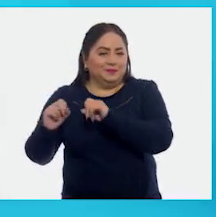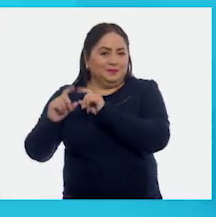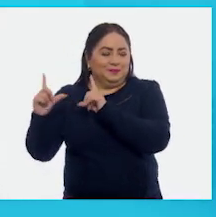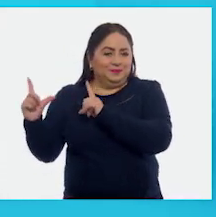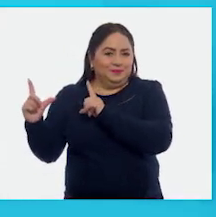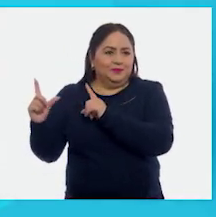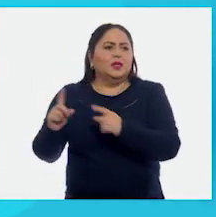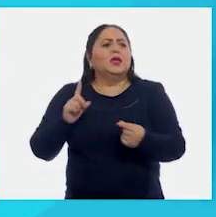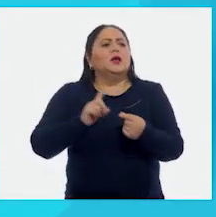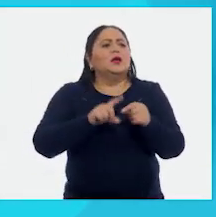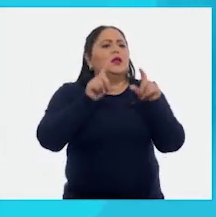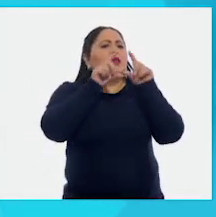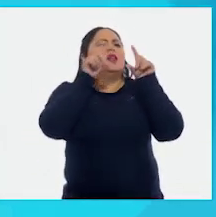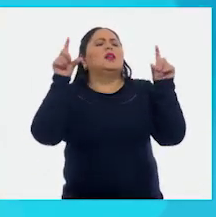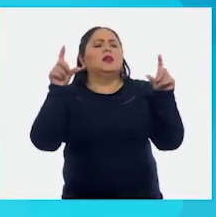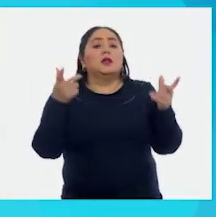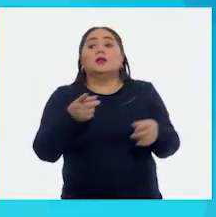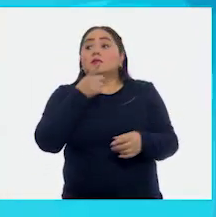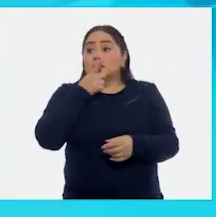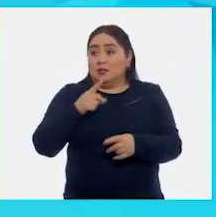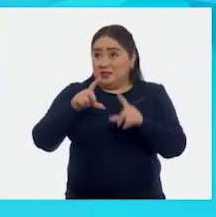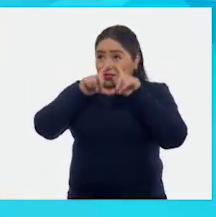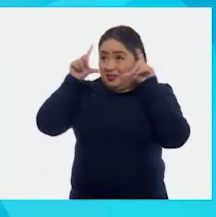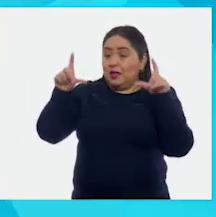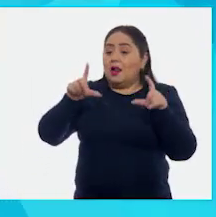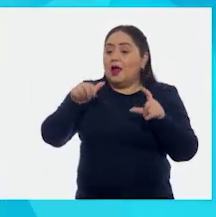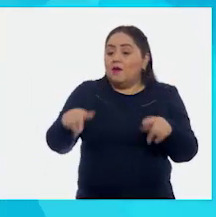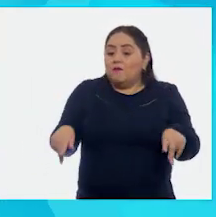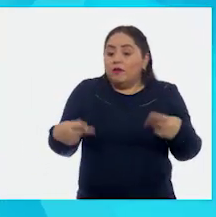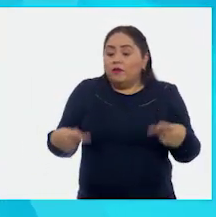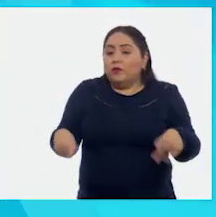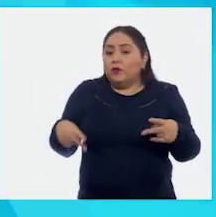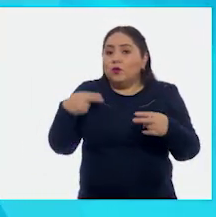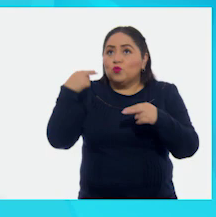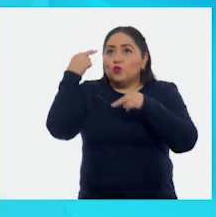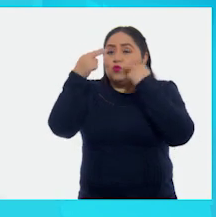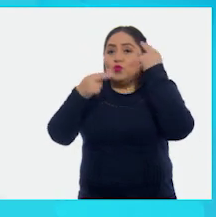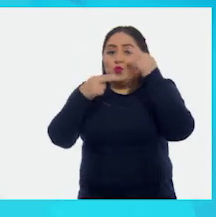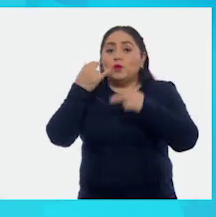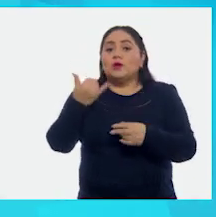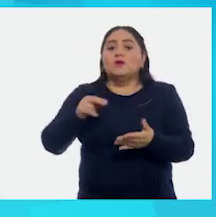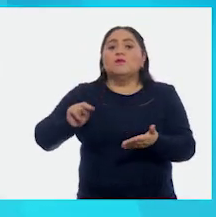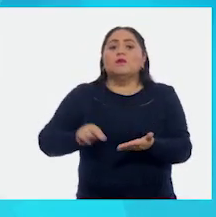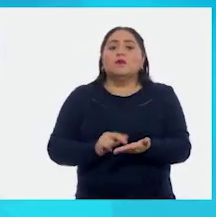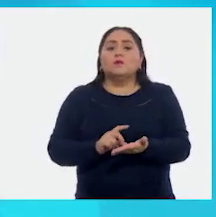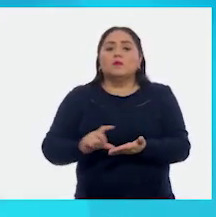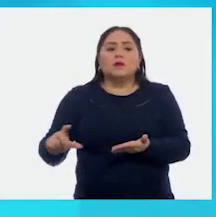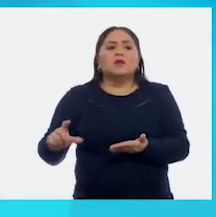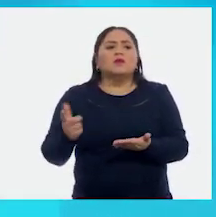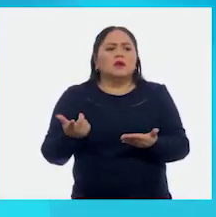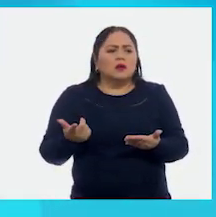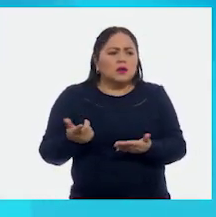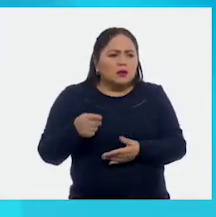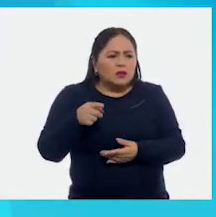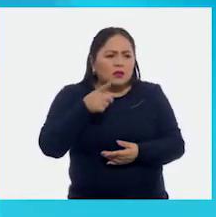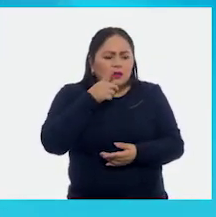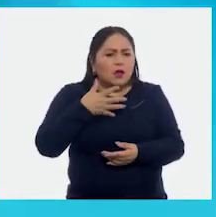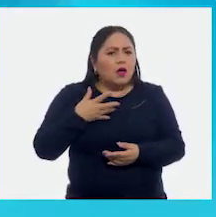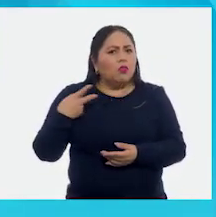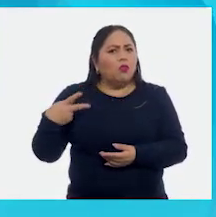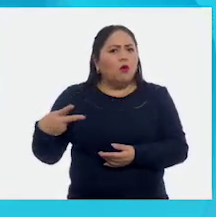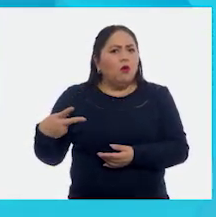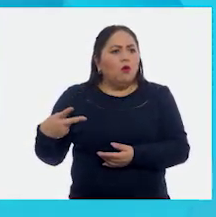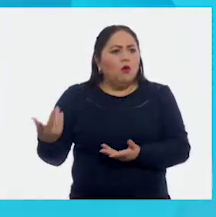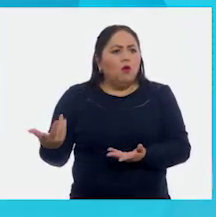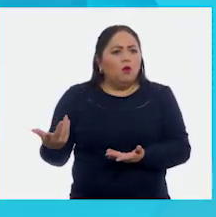Marianita, ¿cuál es el título? El título es La Vendedora de Nubes. ¿Y el autor? Maestra, aquí hay dos autores.